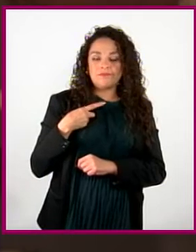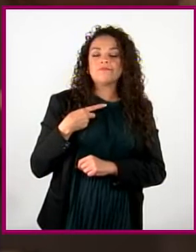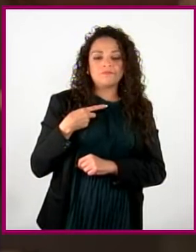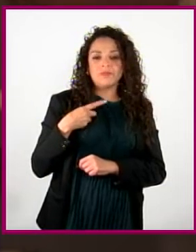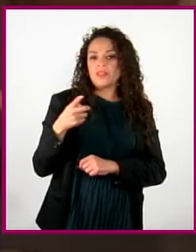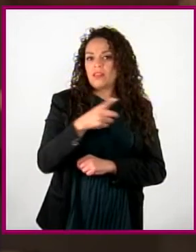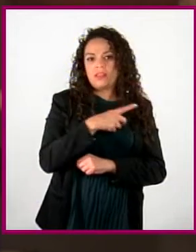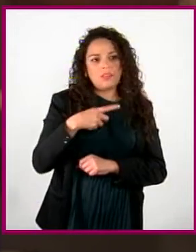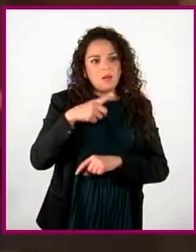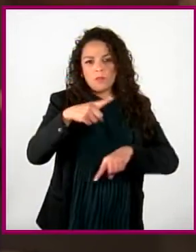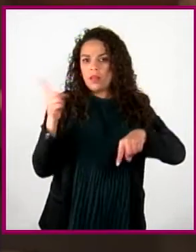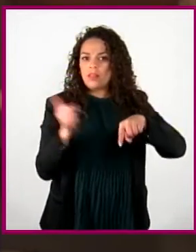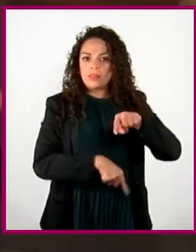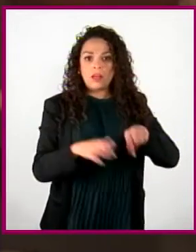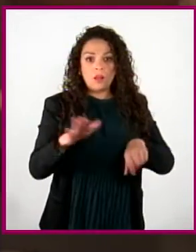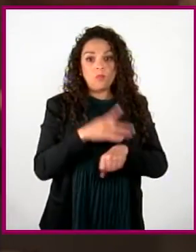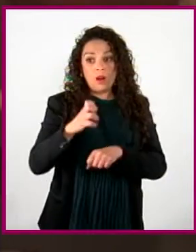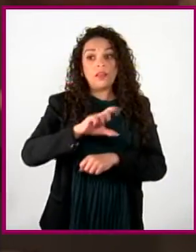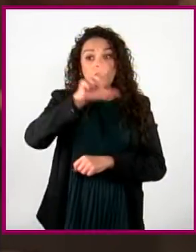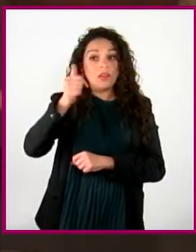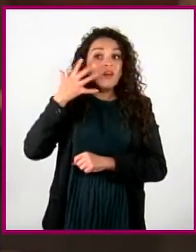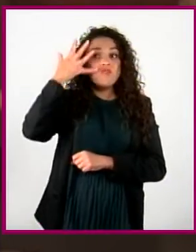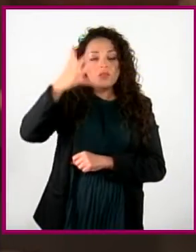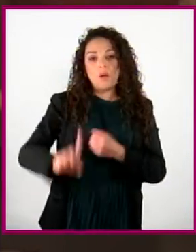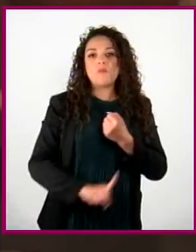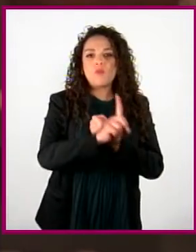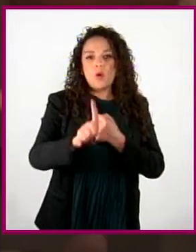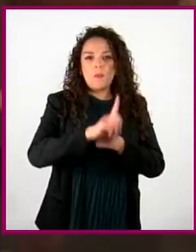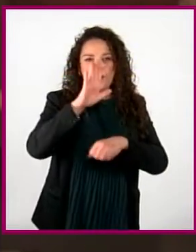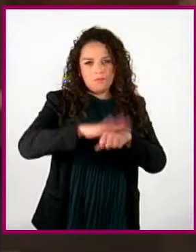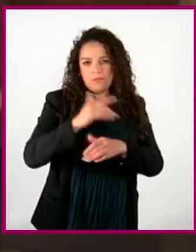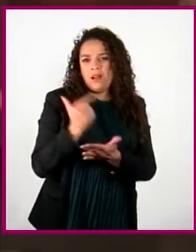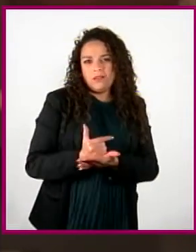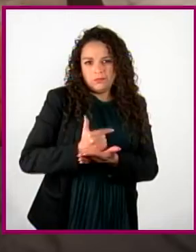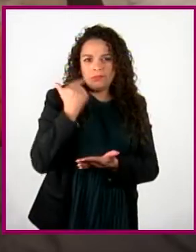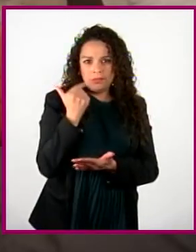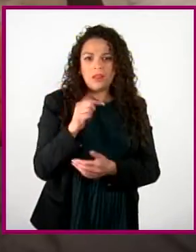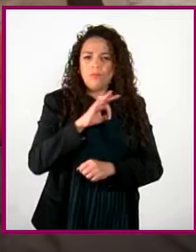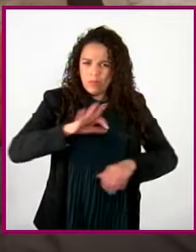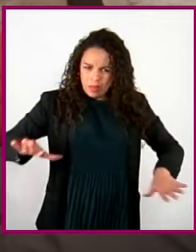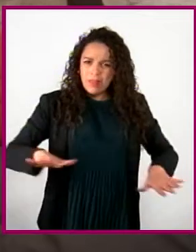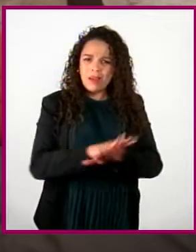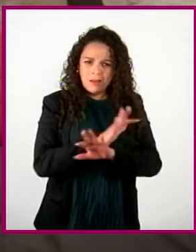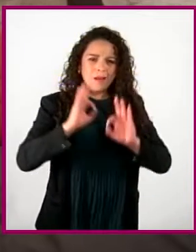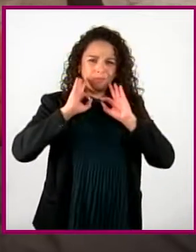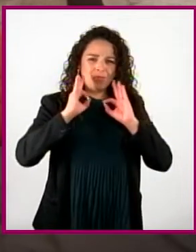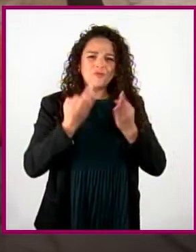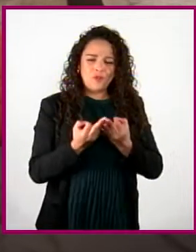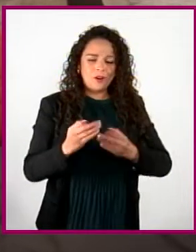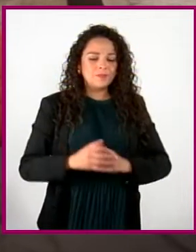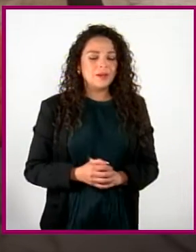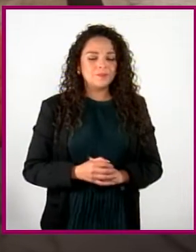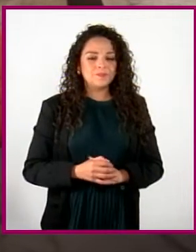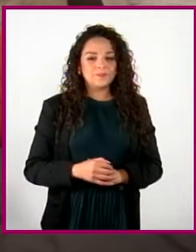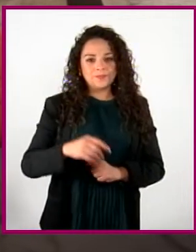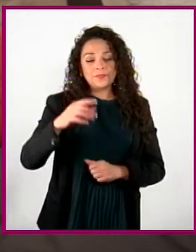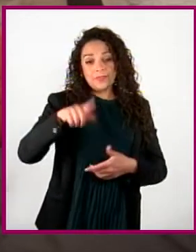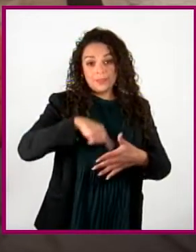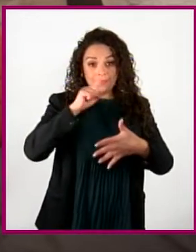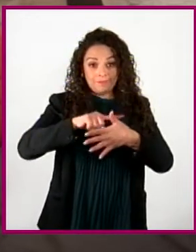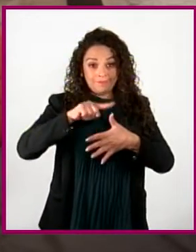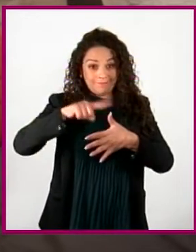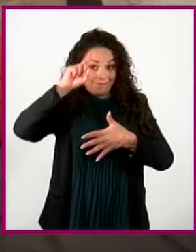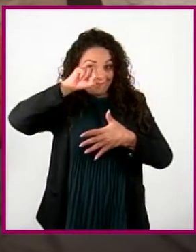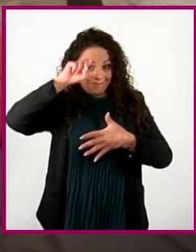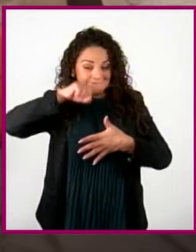que solo genera problemas a la larga. Es posible ser de otra manera. Recomendación número 5.